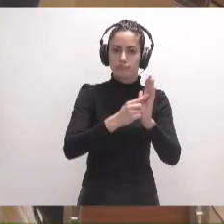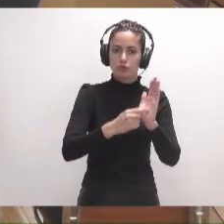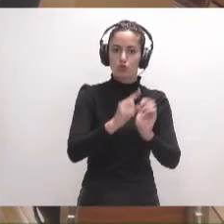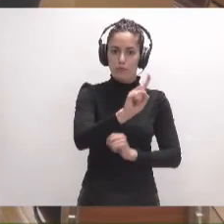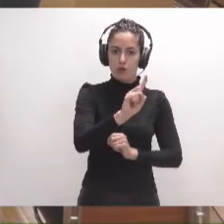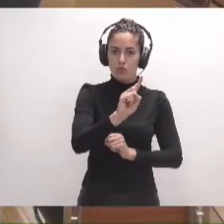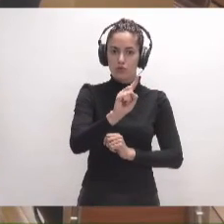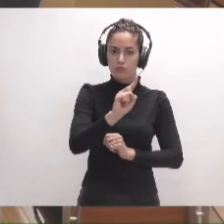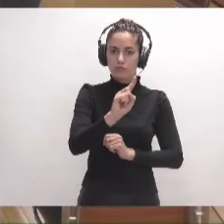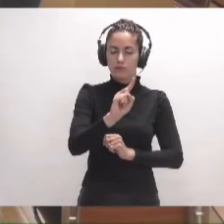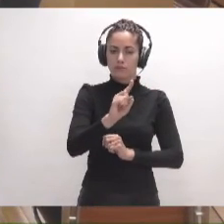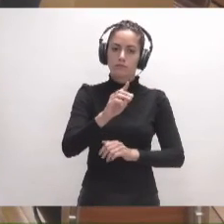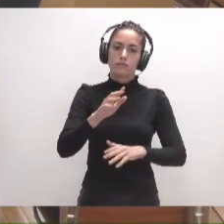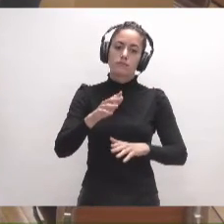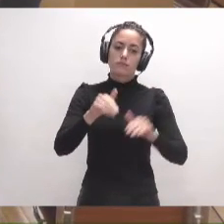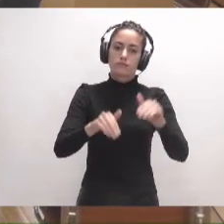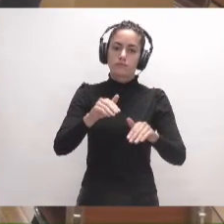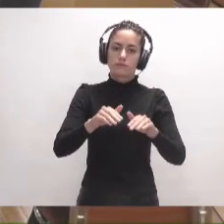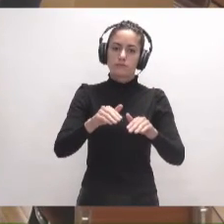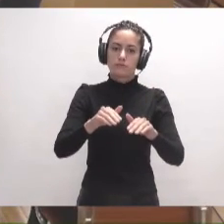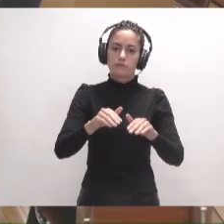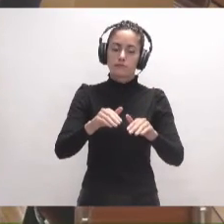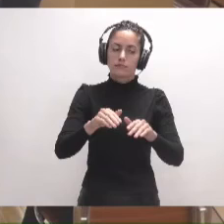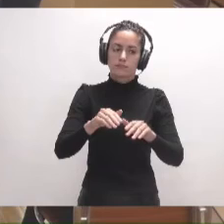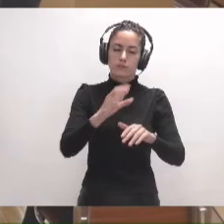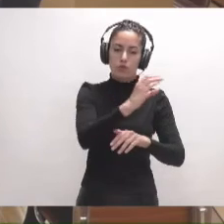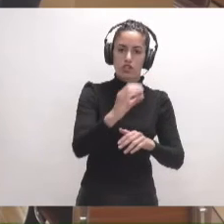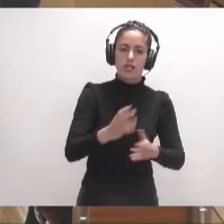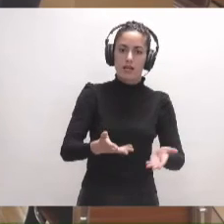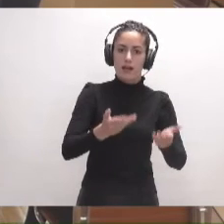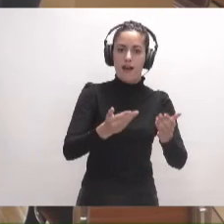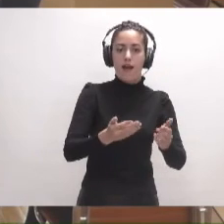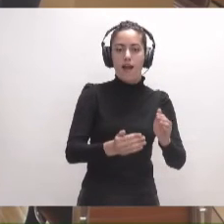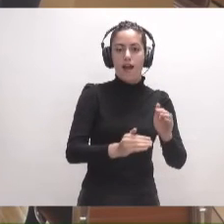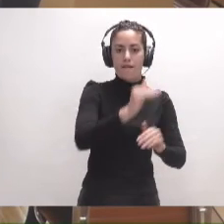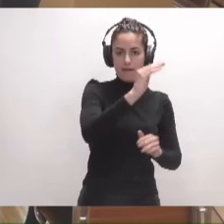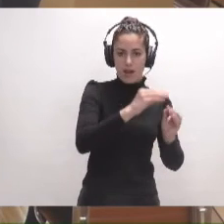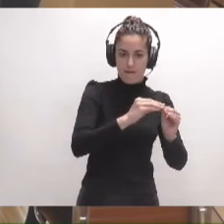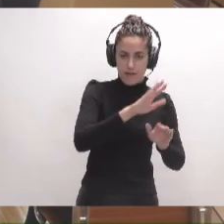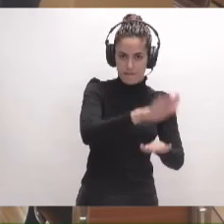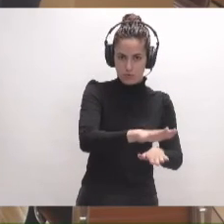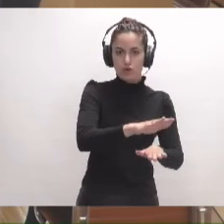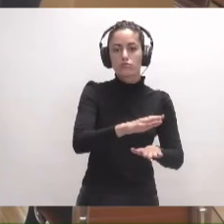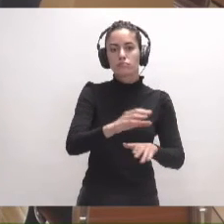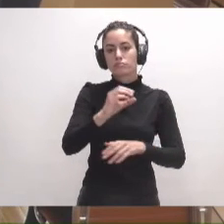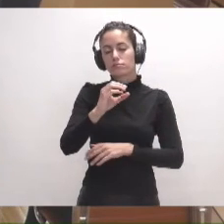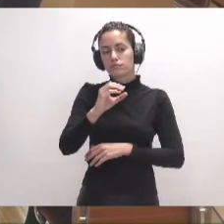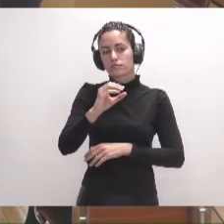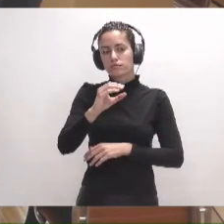los portavoces, por favor. Coalición Canaria, a favor. Votos en contra de la enmienda número uno de Coalición Canaria.